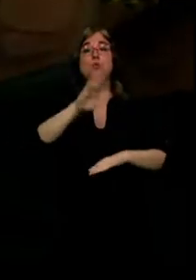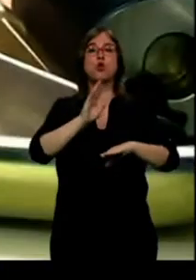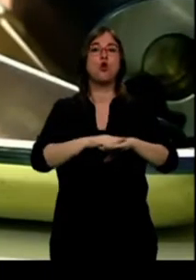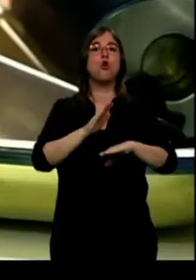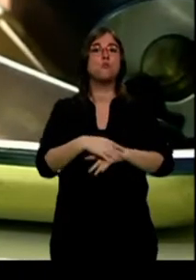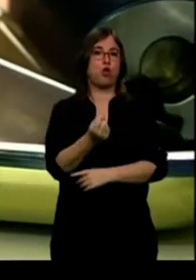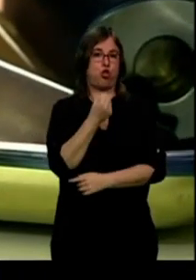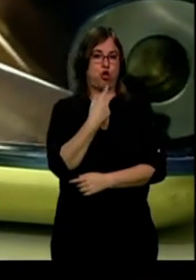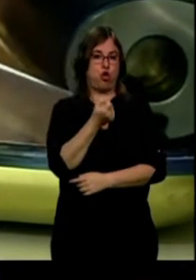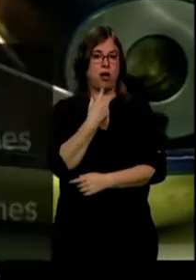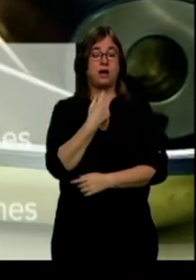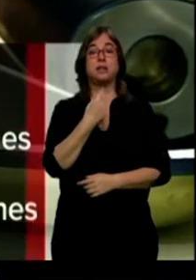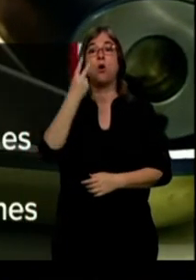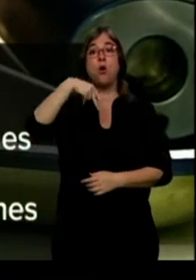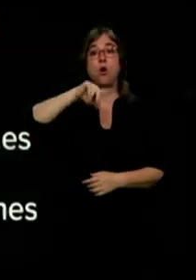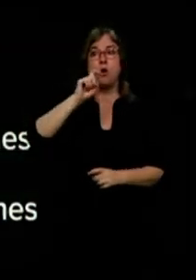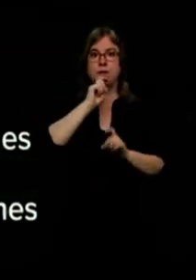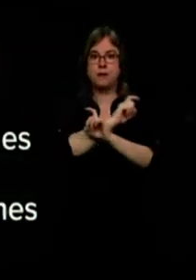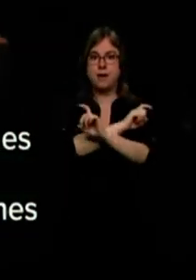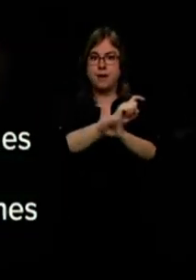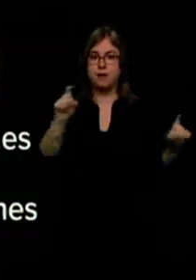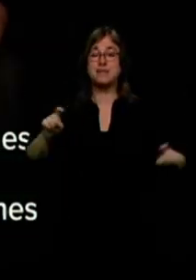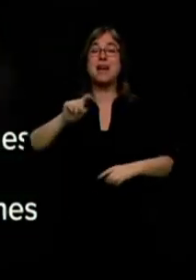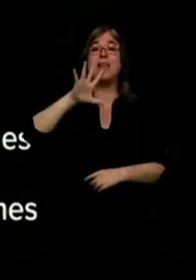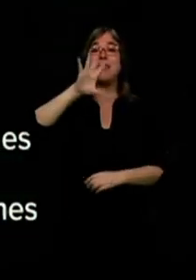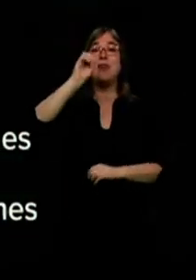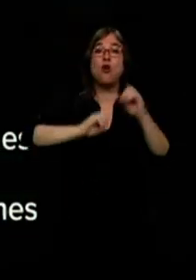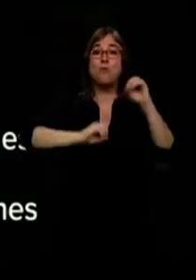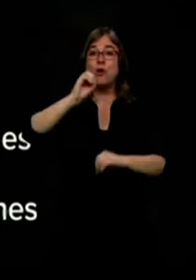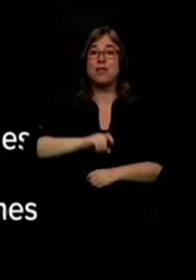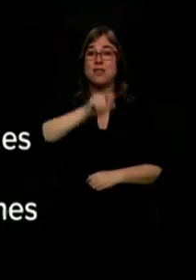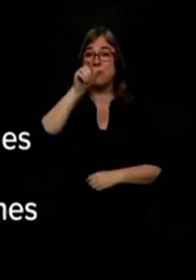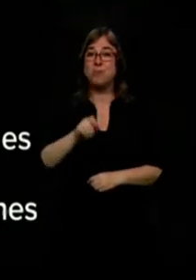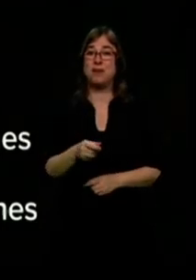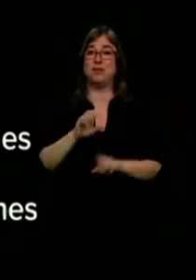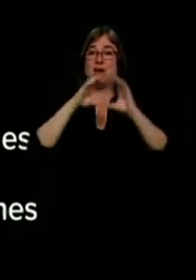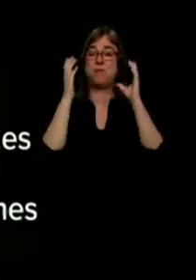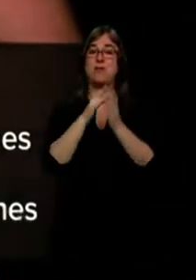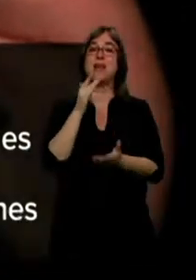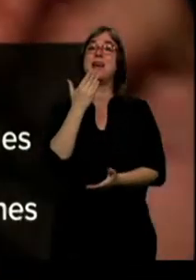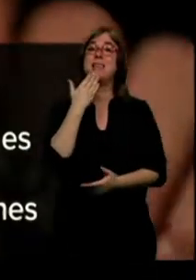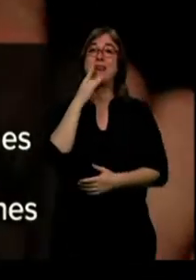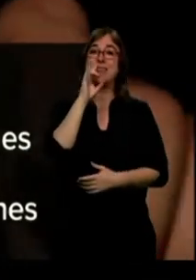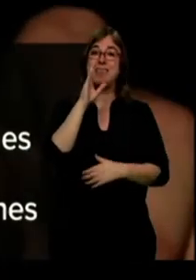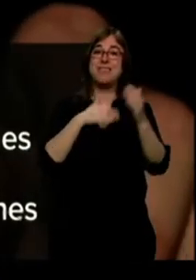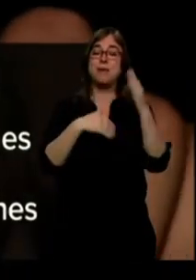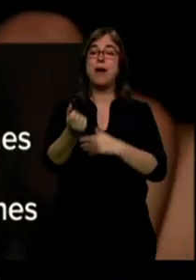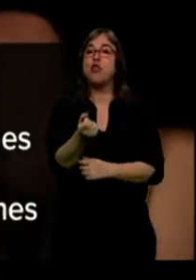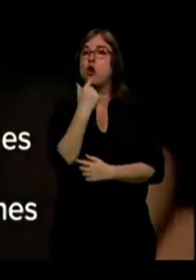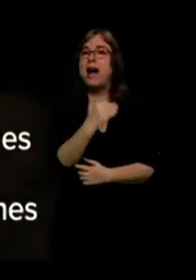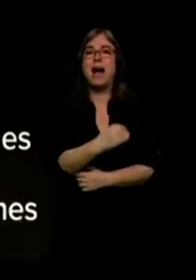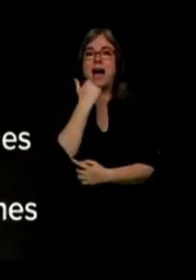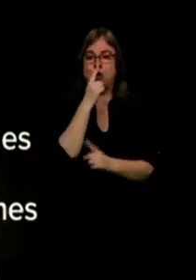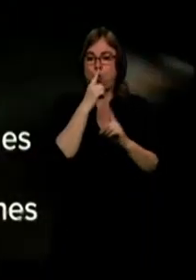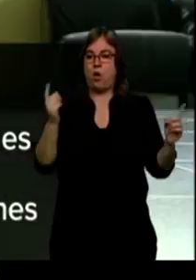luces de alarma. El 5% de la población mundial mayor de 15 años ha consumido alguna droga en el último año. 35 millones de